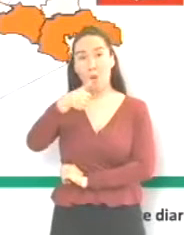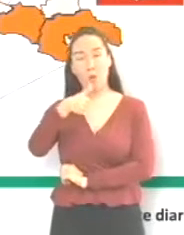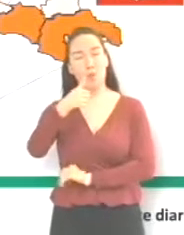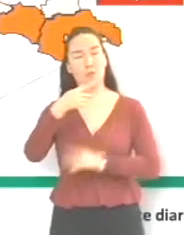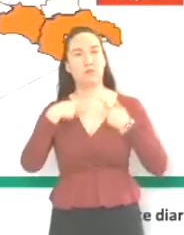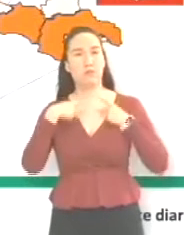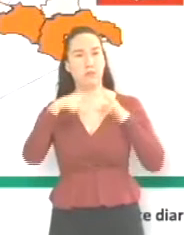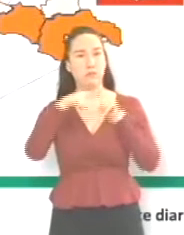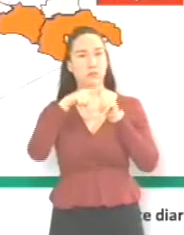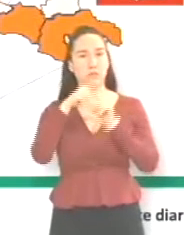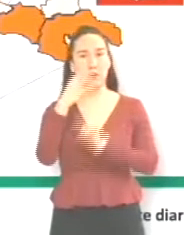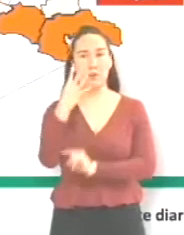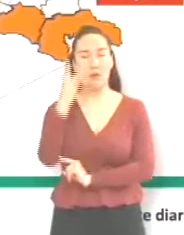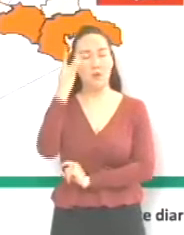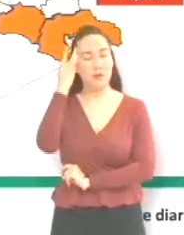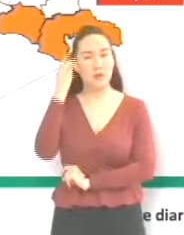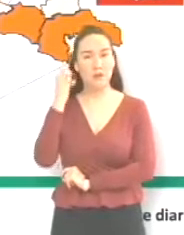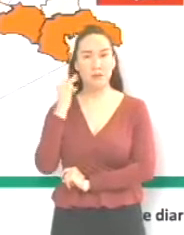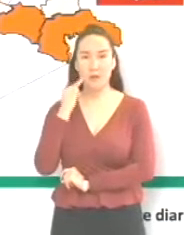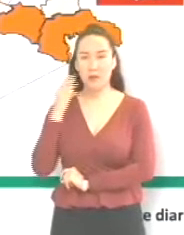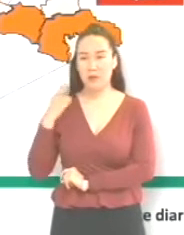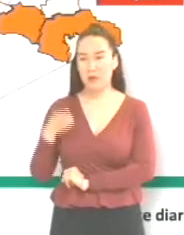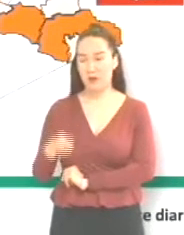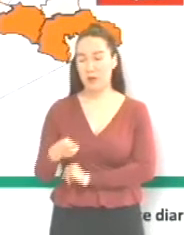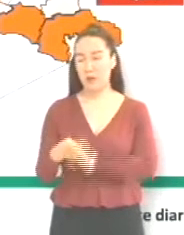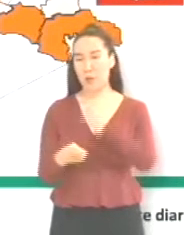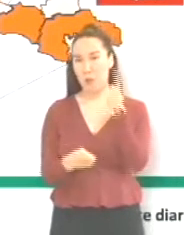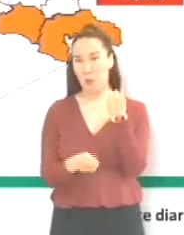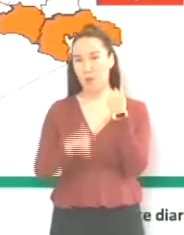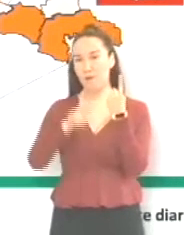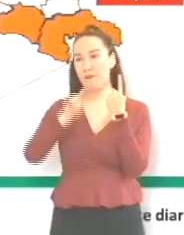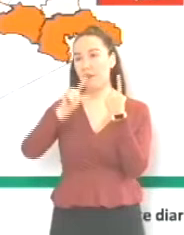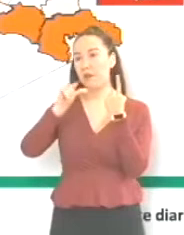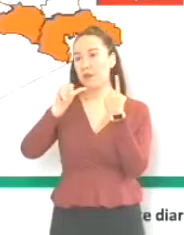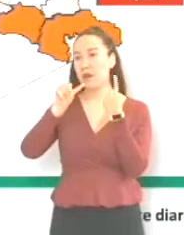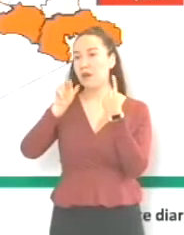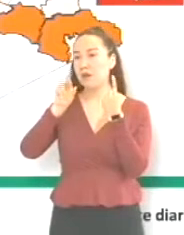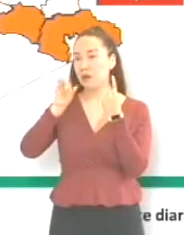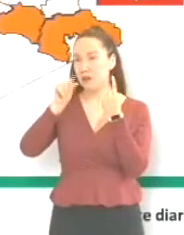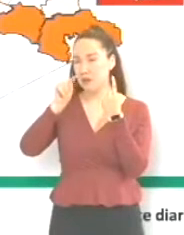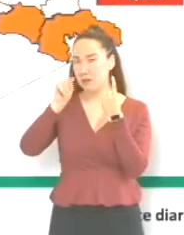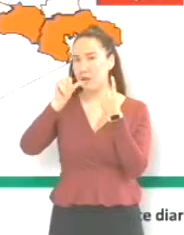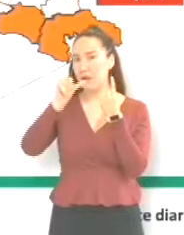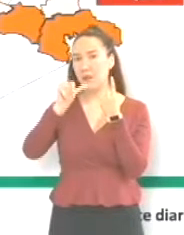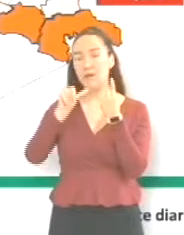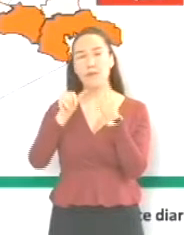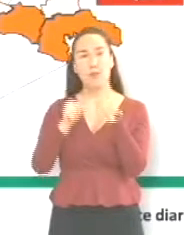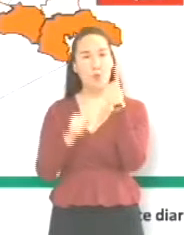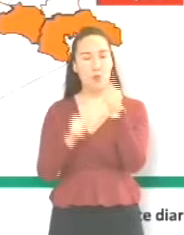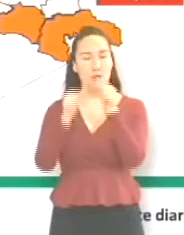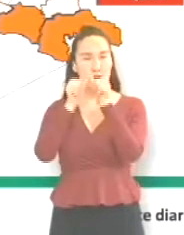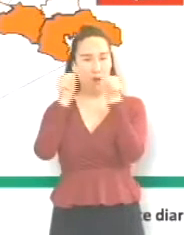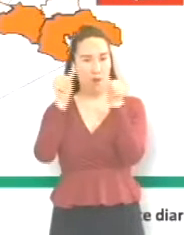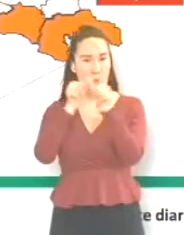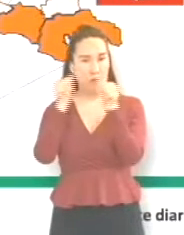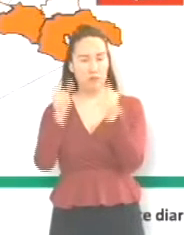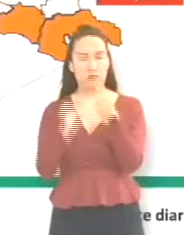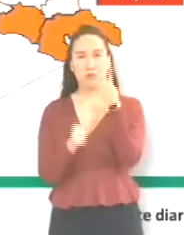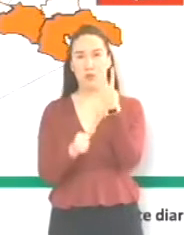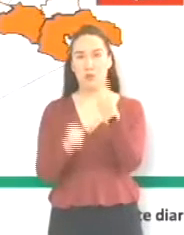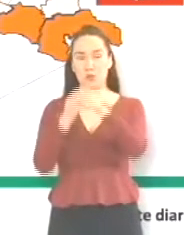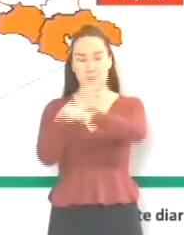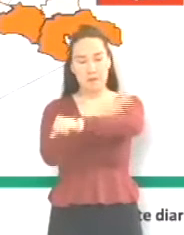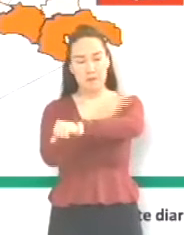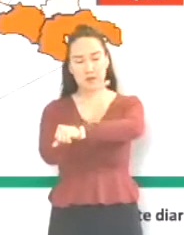confirmadas, cuatro de Santa María del Río, una persona de Villa de Arista, una más de Agualulco, tenemos dos de Mezquití,